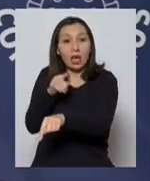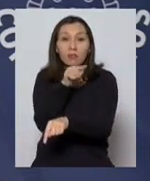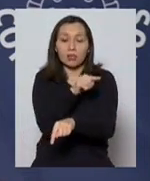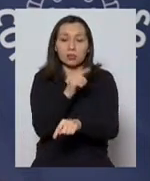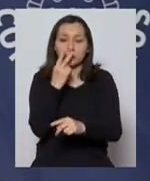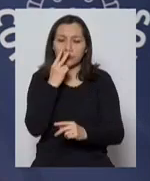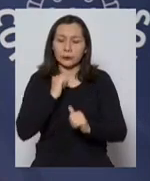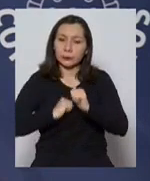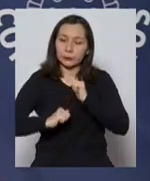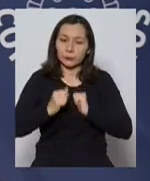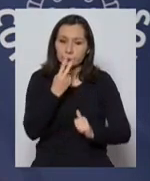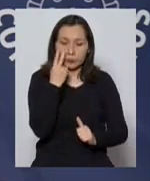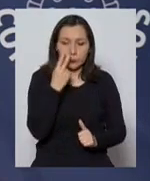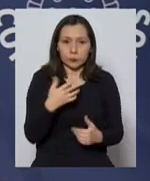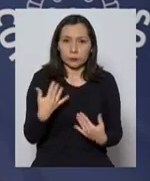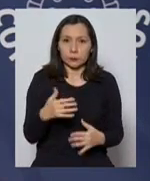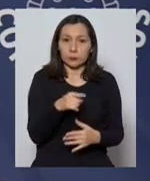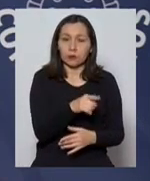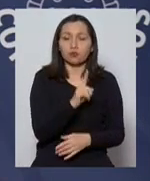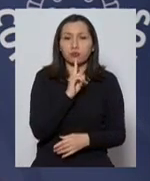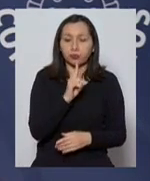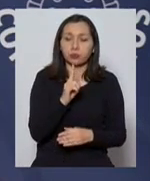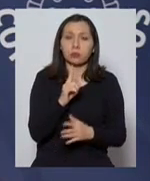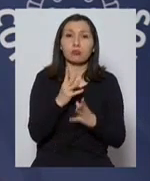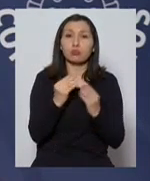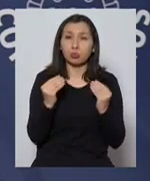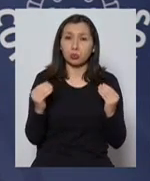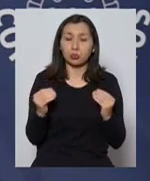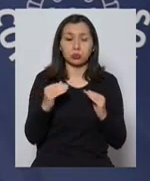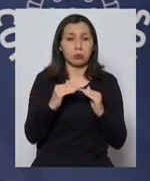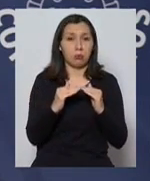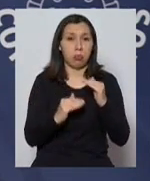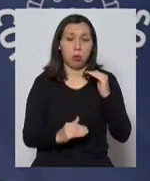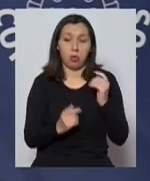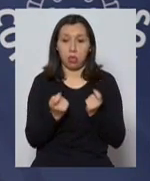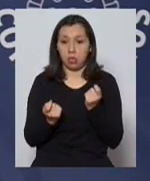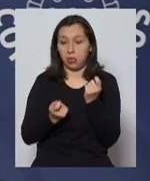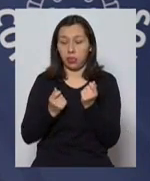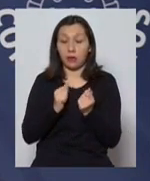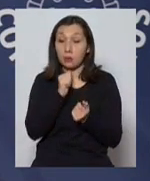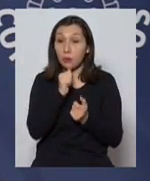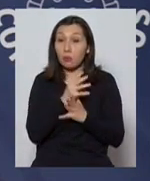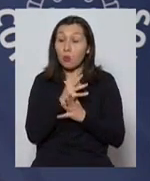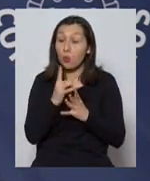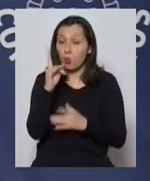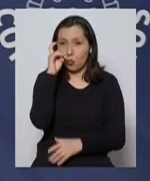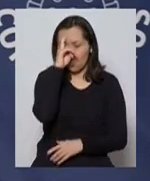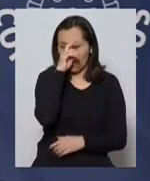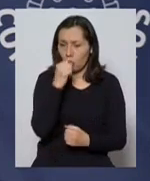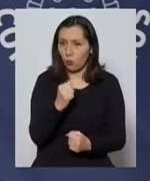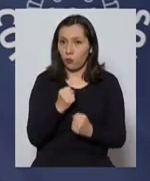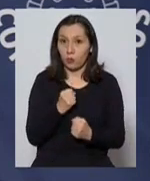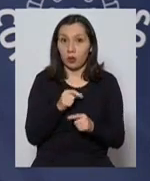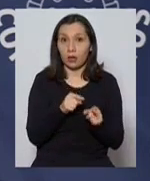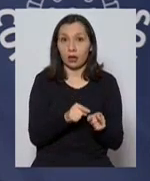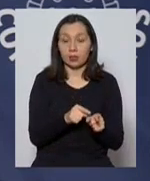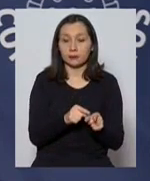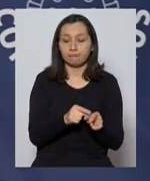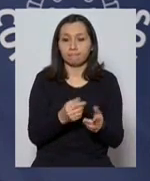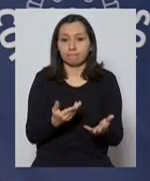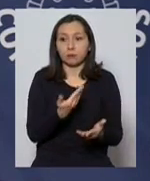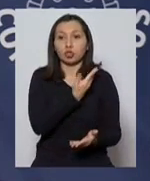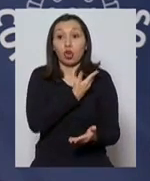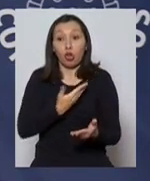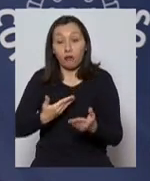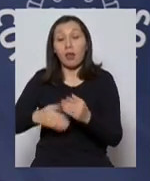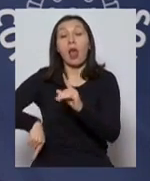sufrimos, tienen niveles de inequidad y pobreza muy duros, que hacen, ¿no es cierto?, que el